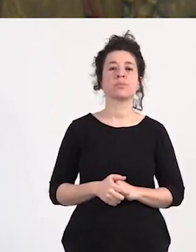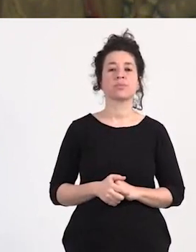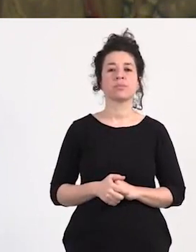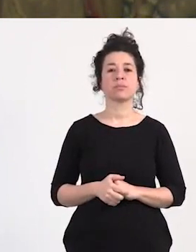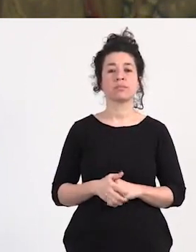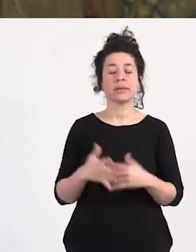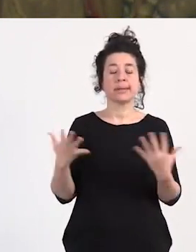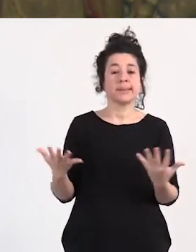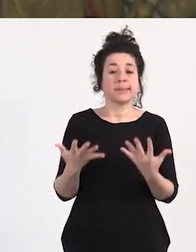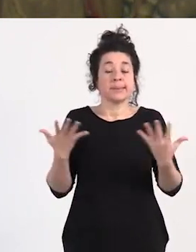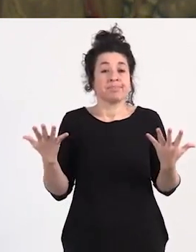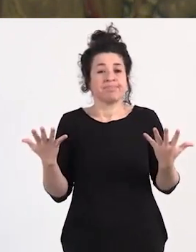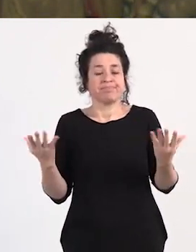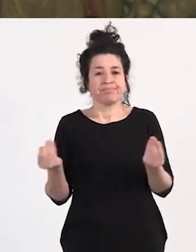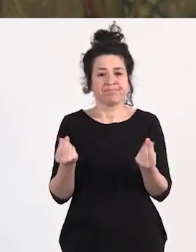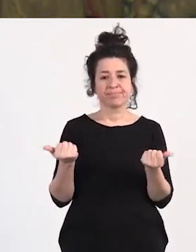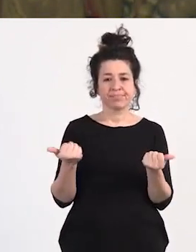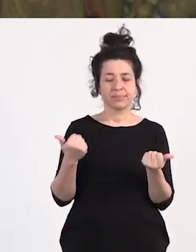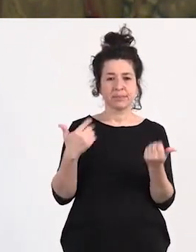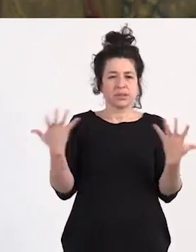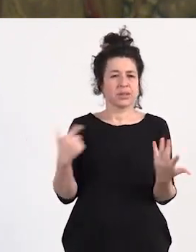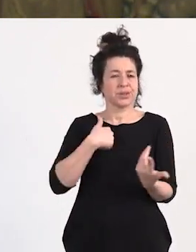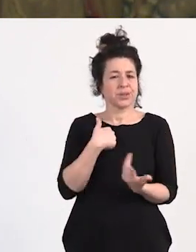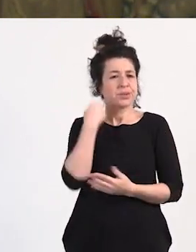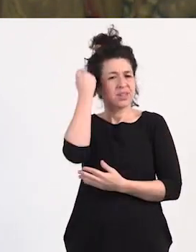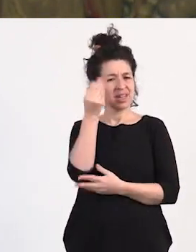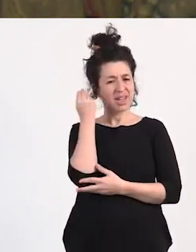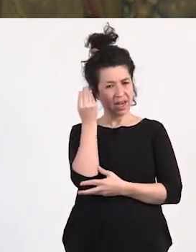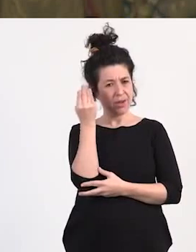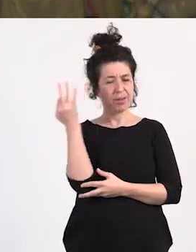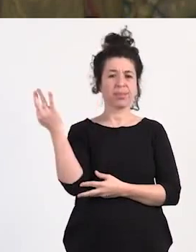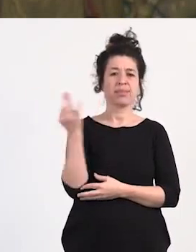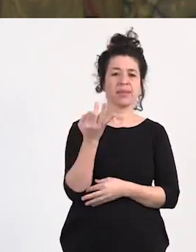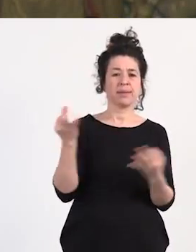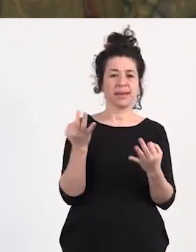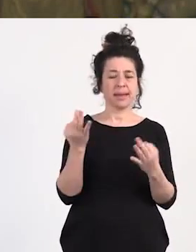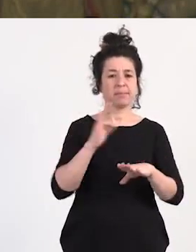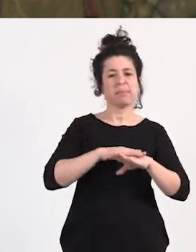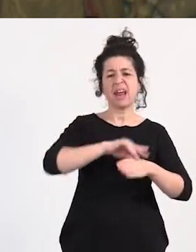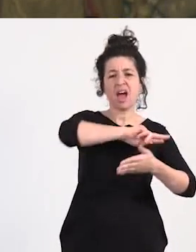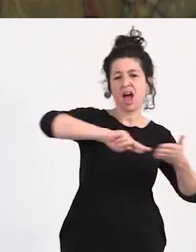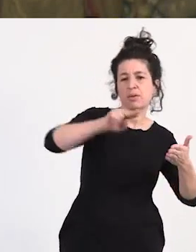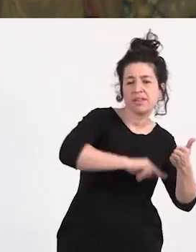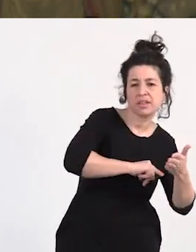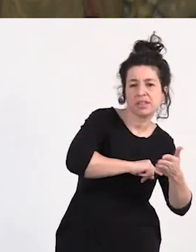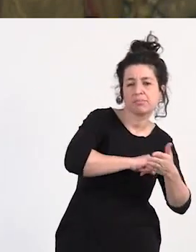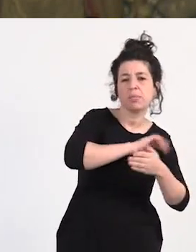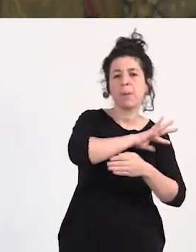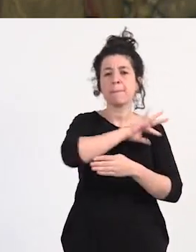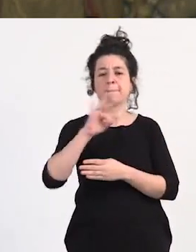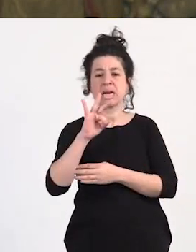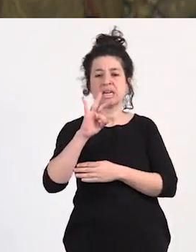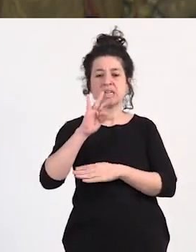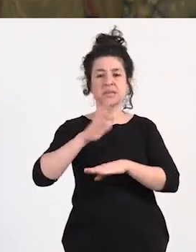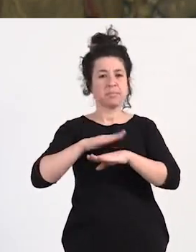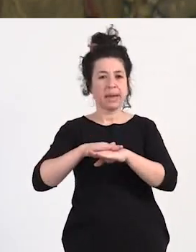entonces ¿qué es lo que yo creo que es conveniente tanto para el abolicionismo como para el colectivo